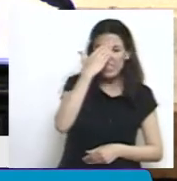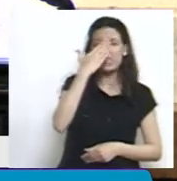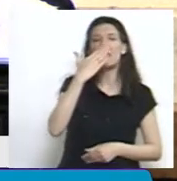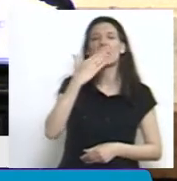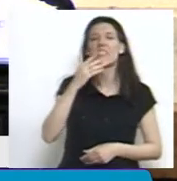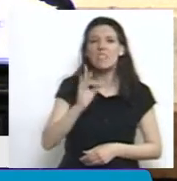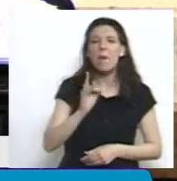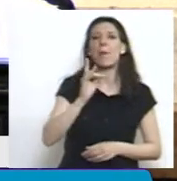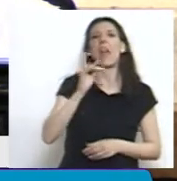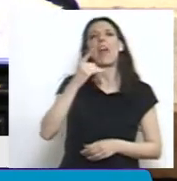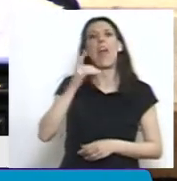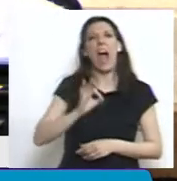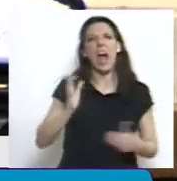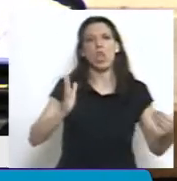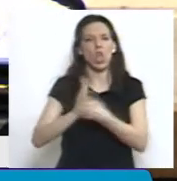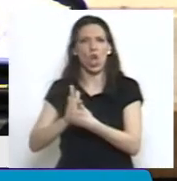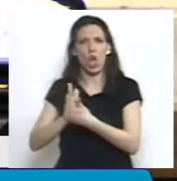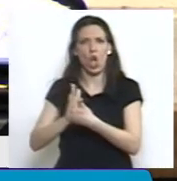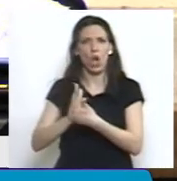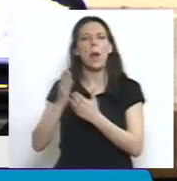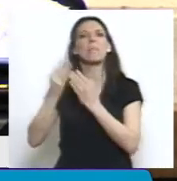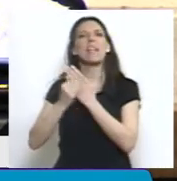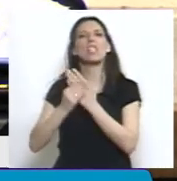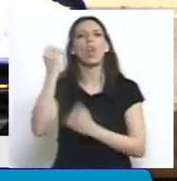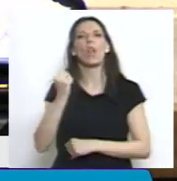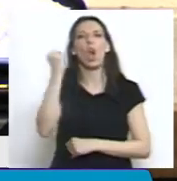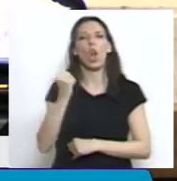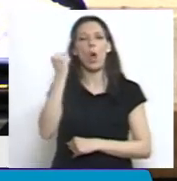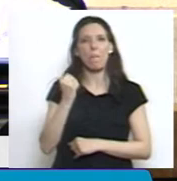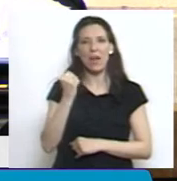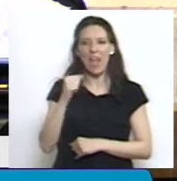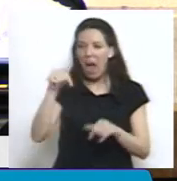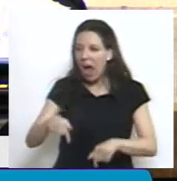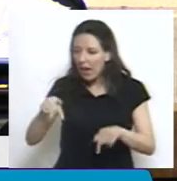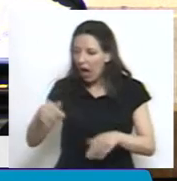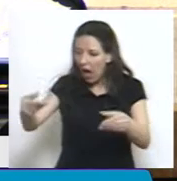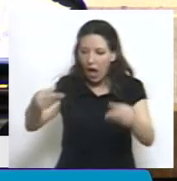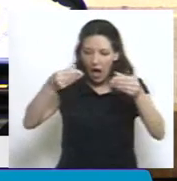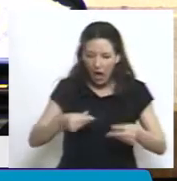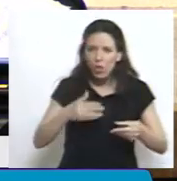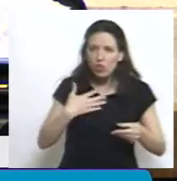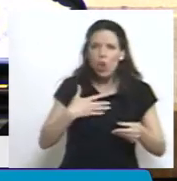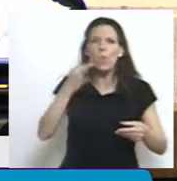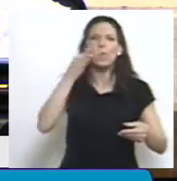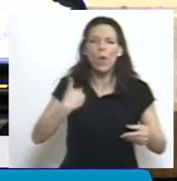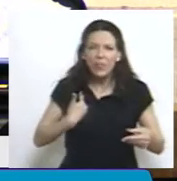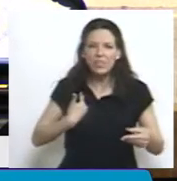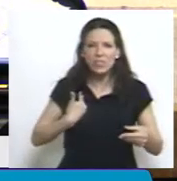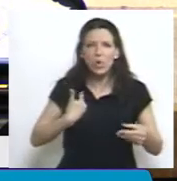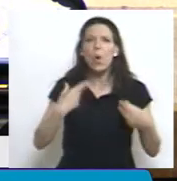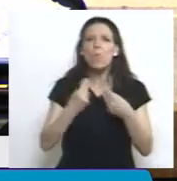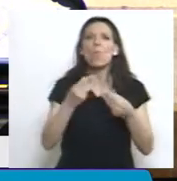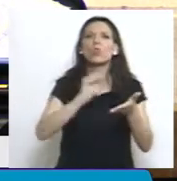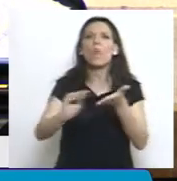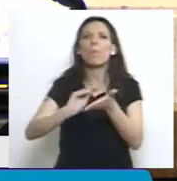a esta Cámara. Cuando ha venido el propio Ministro de Economía a presentarlo aquí y yo vi ese día que muchos diputados